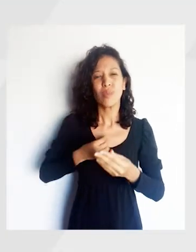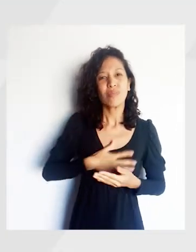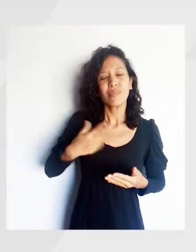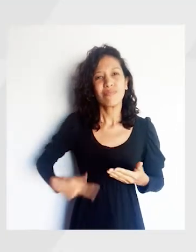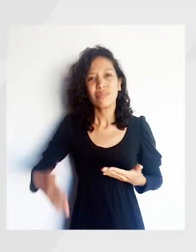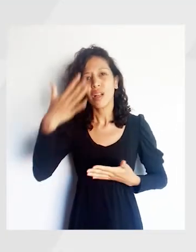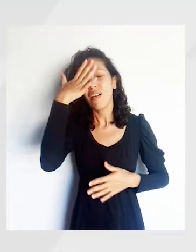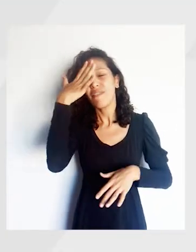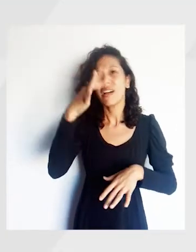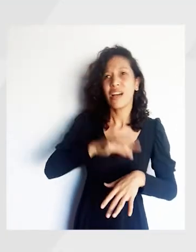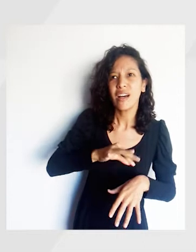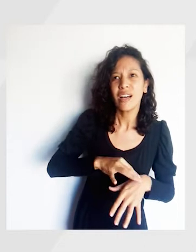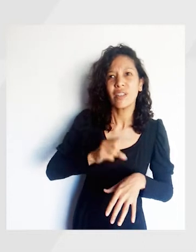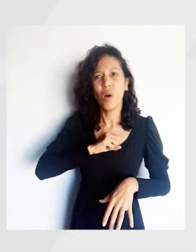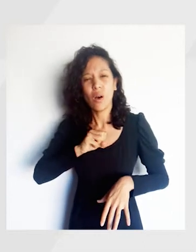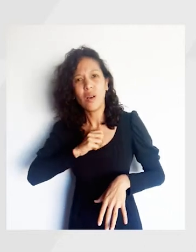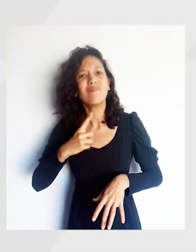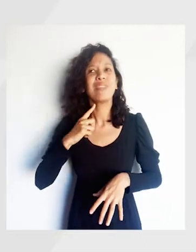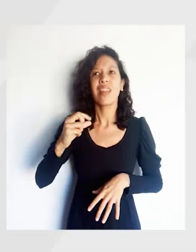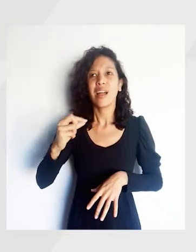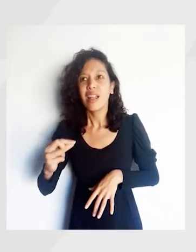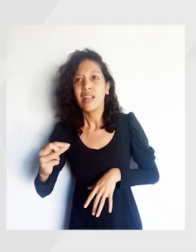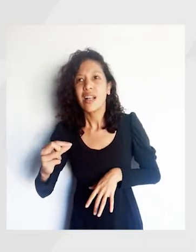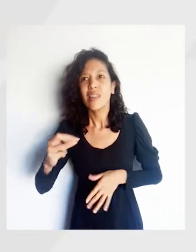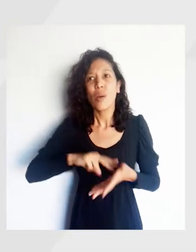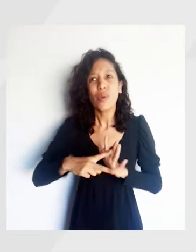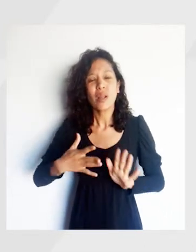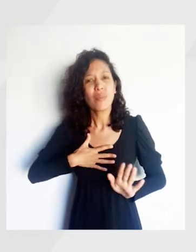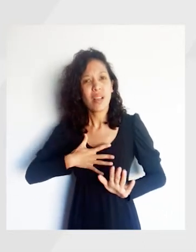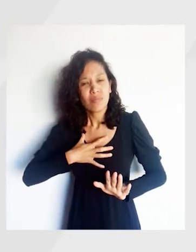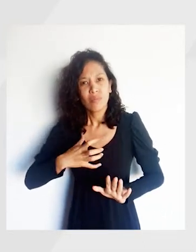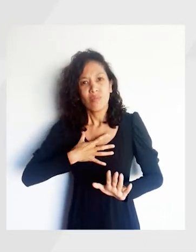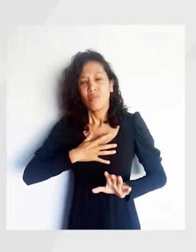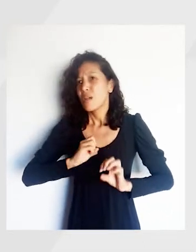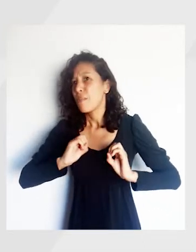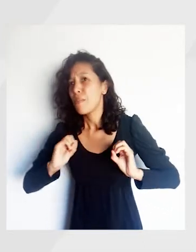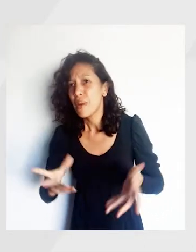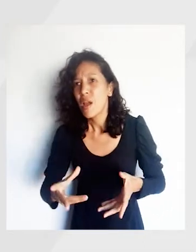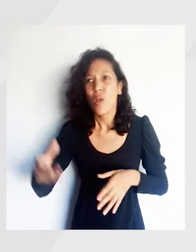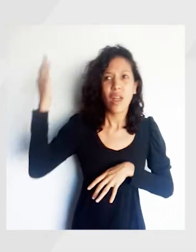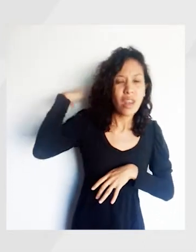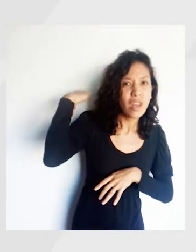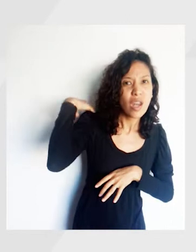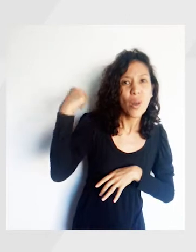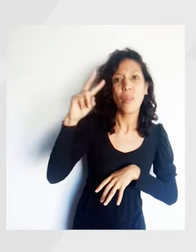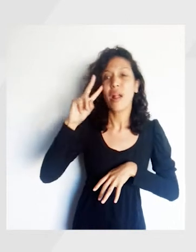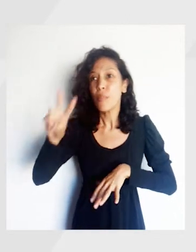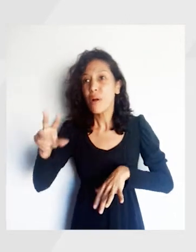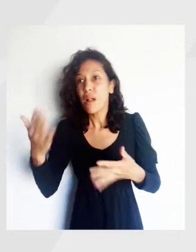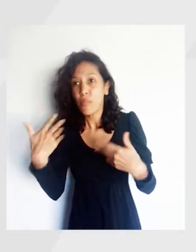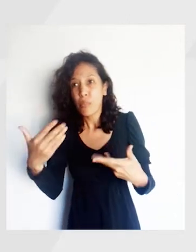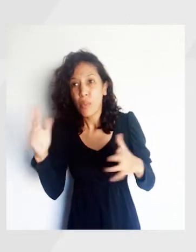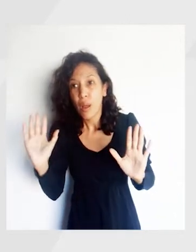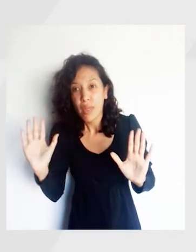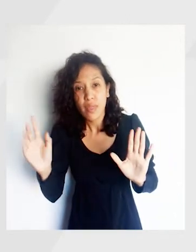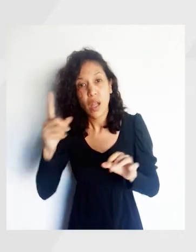Los síntomas más comunes son fiebre, tos, dolor de garganta. En algunos casos puede provocar dificultad respiratoria más severa